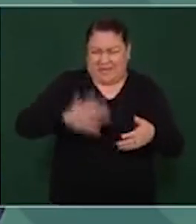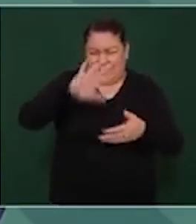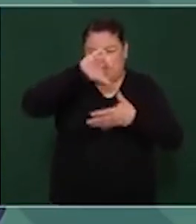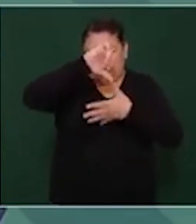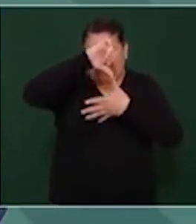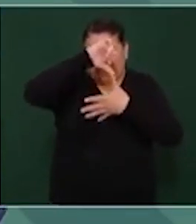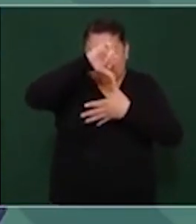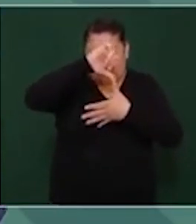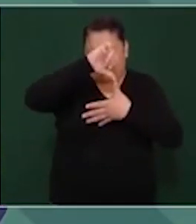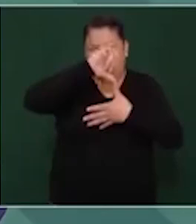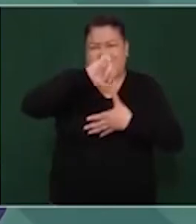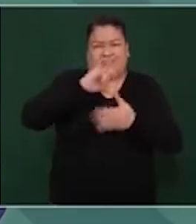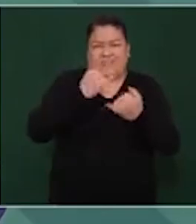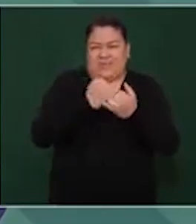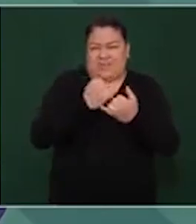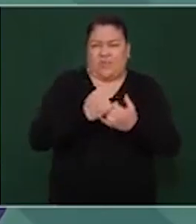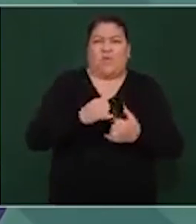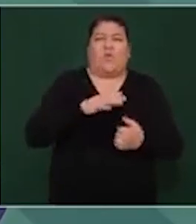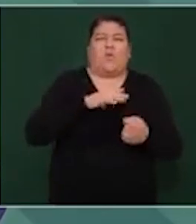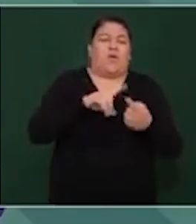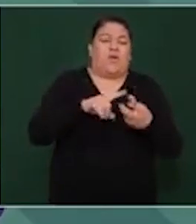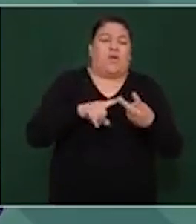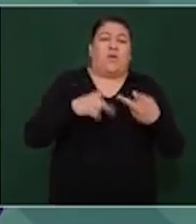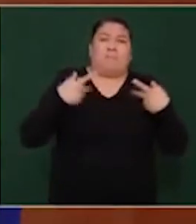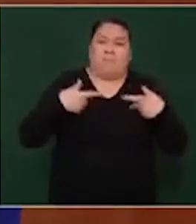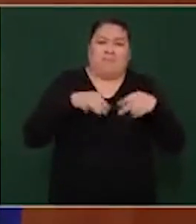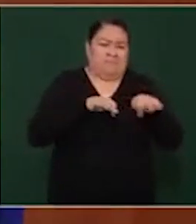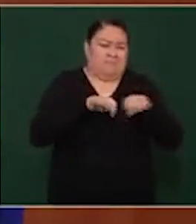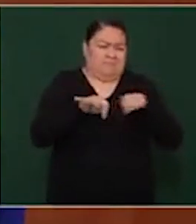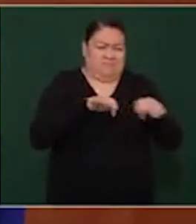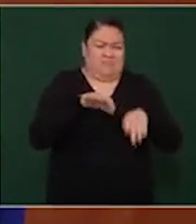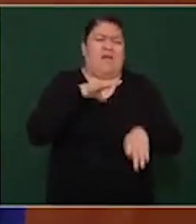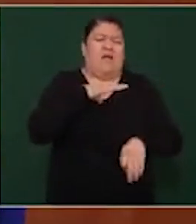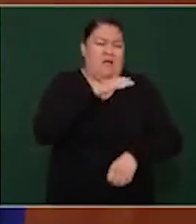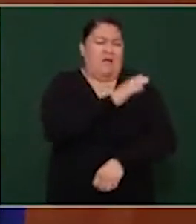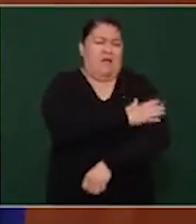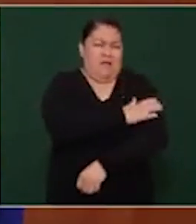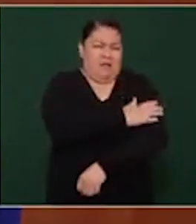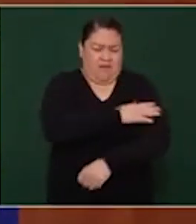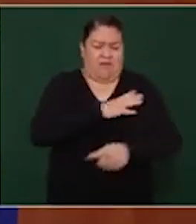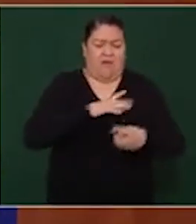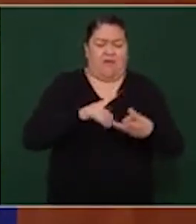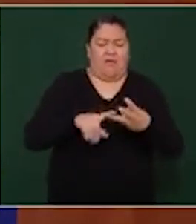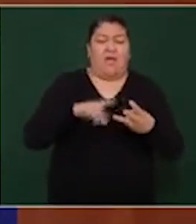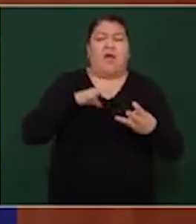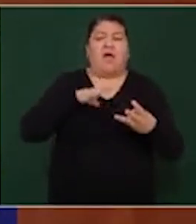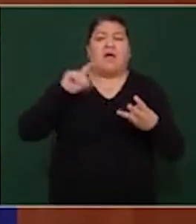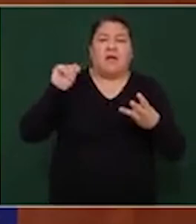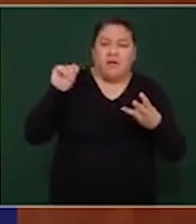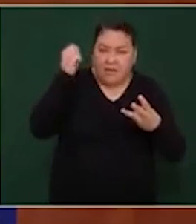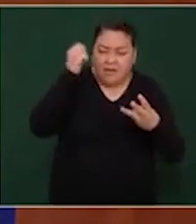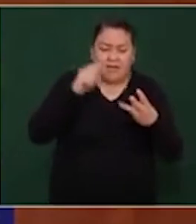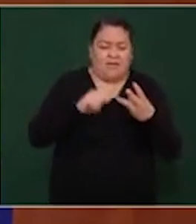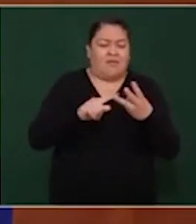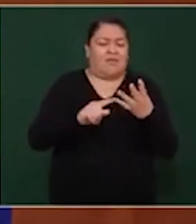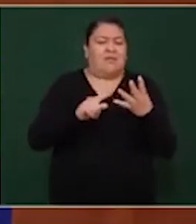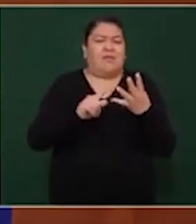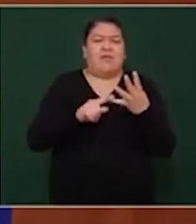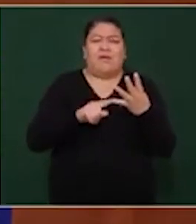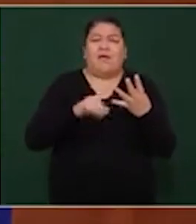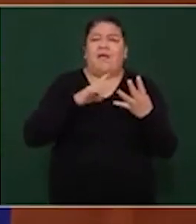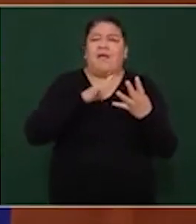Tenemos fuerza de trabajo, mano de obra, hay tecnología, se tiene